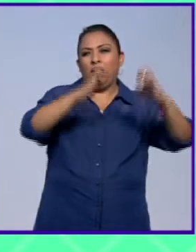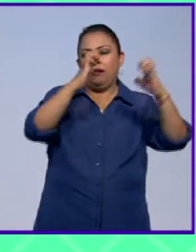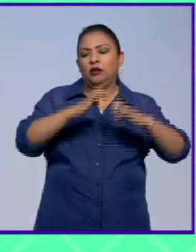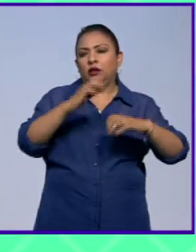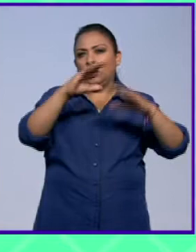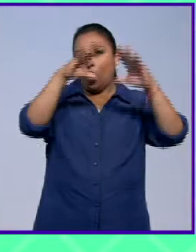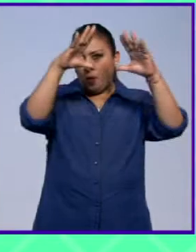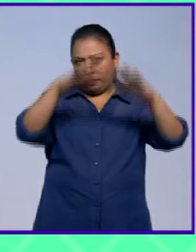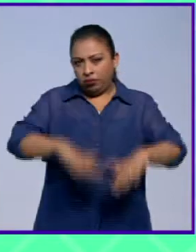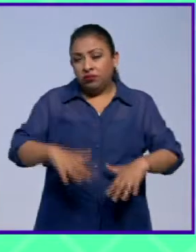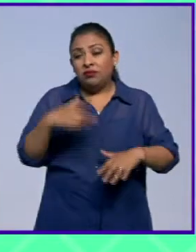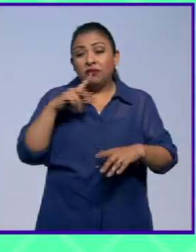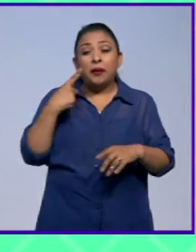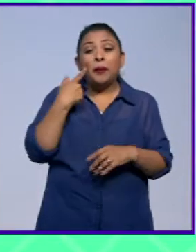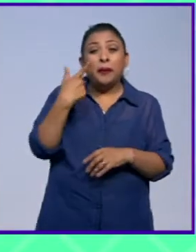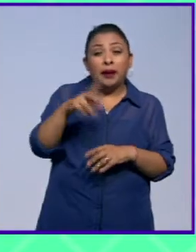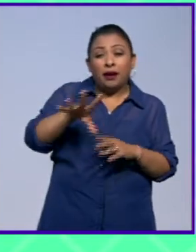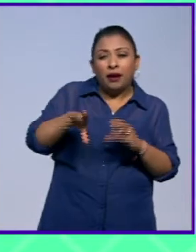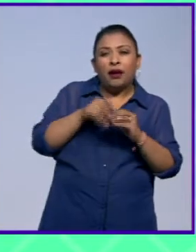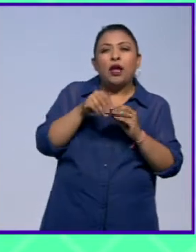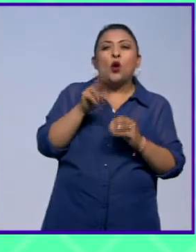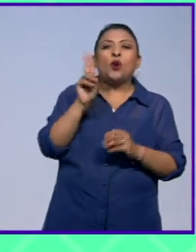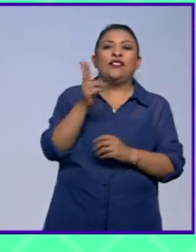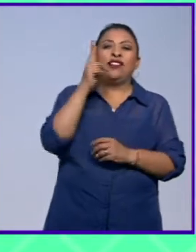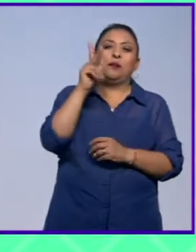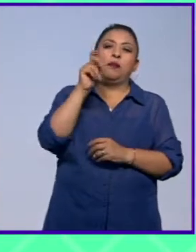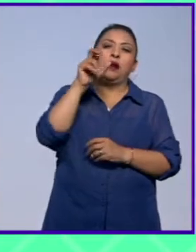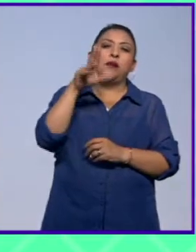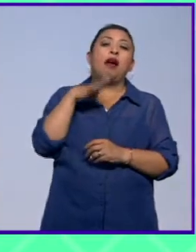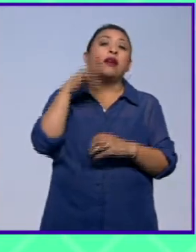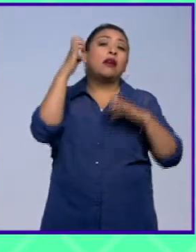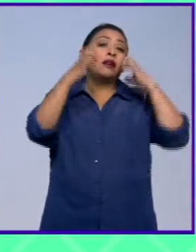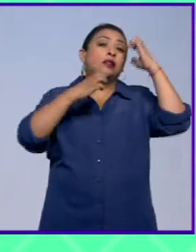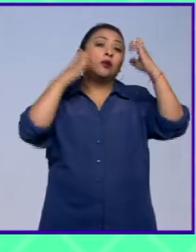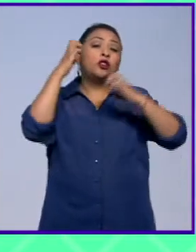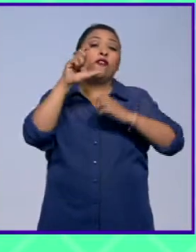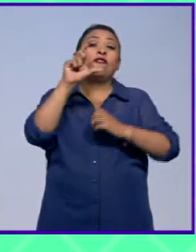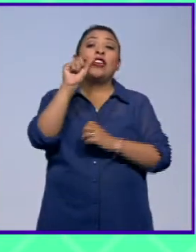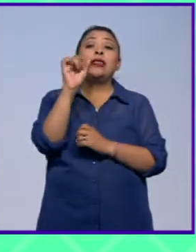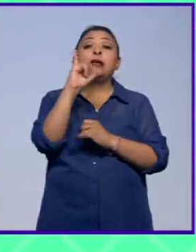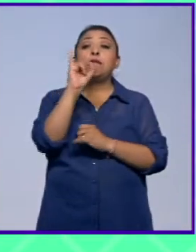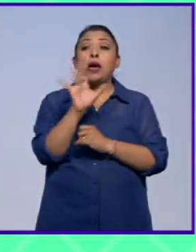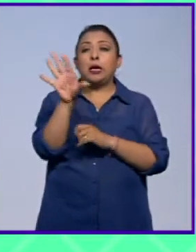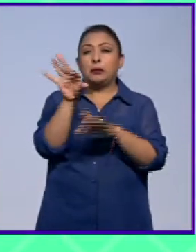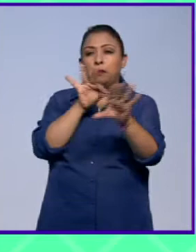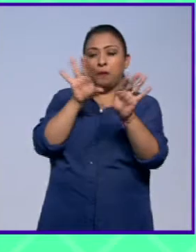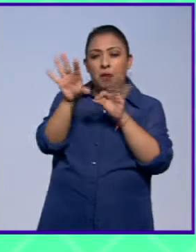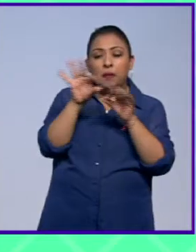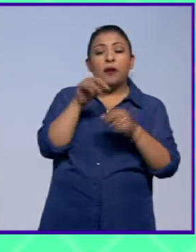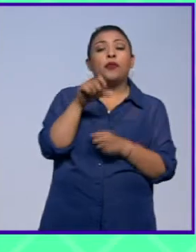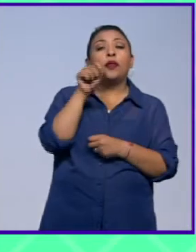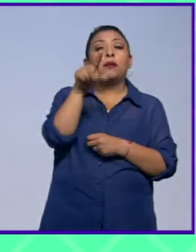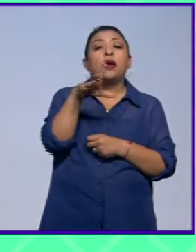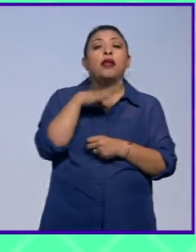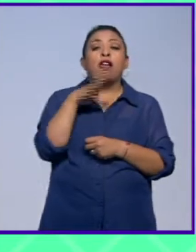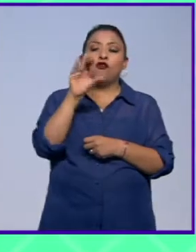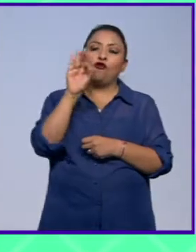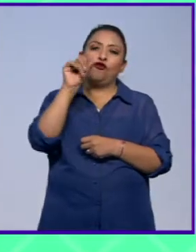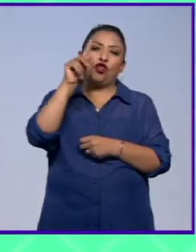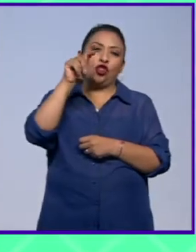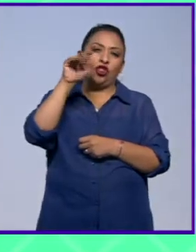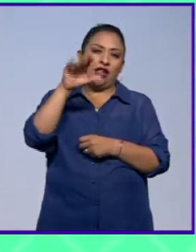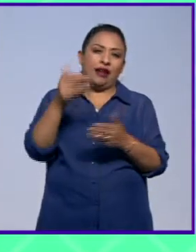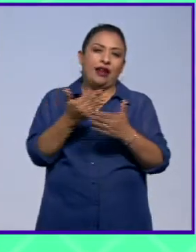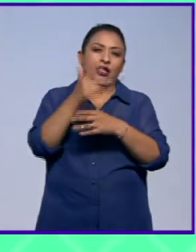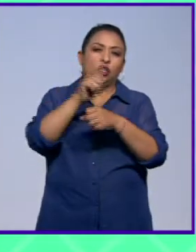ver parte de este acervo, la Universidad Panamericana presenta una exposición con 20 imágenes, así también la Fototeca Nacional,